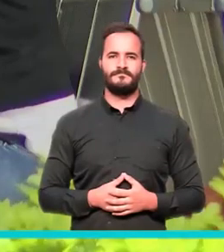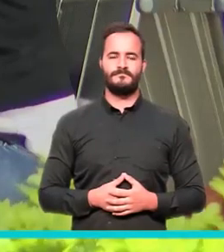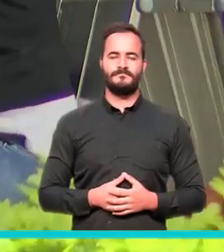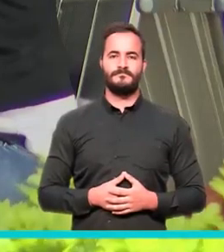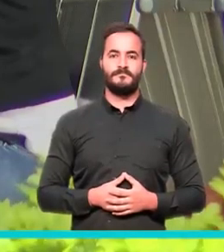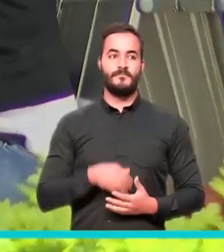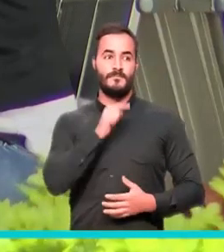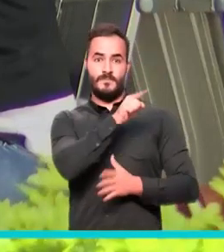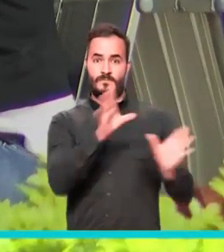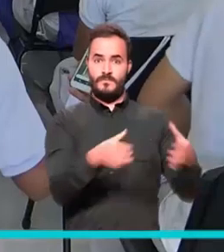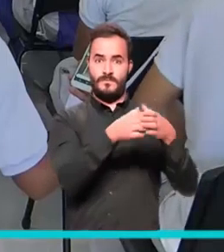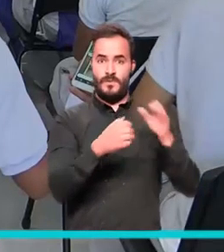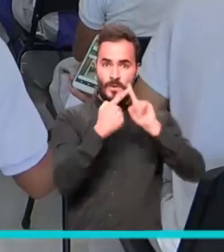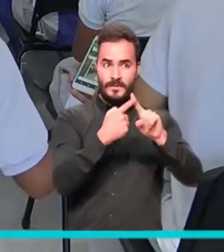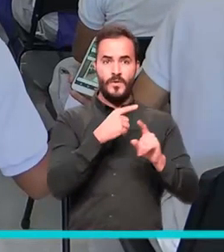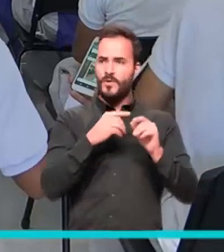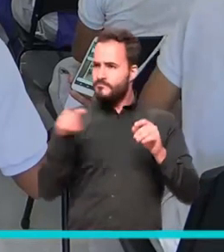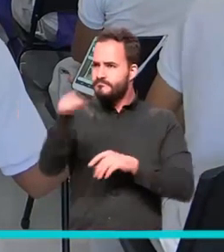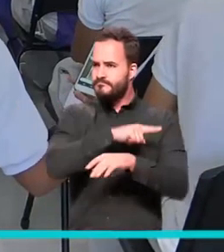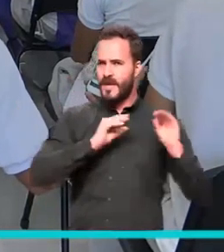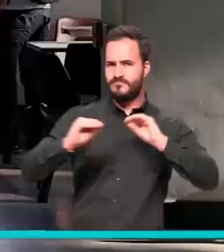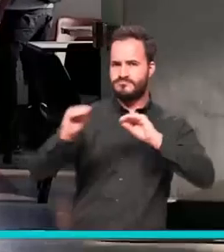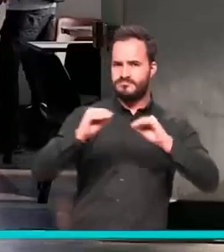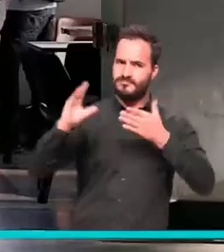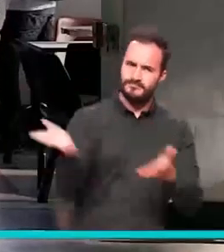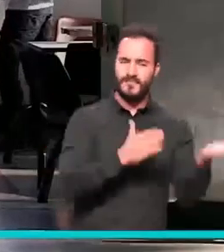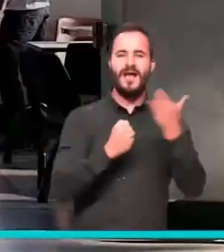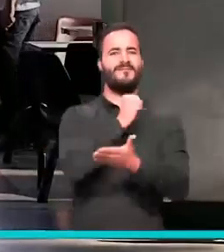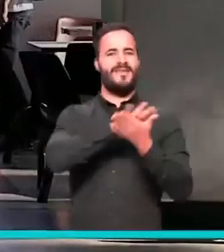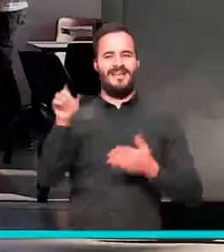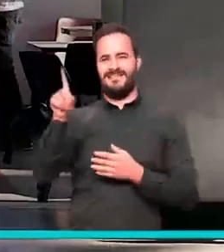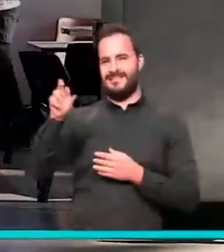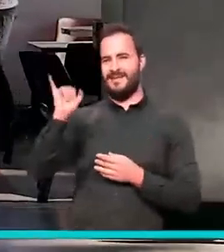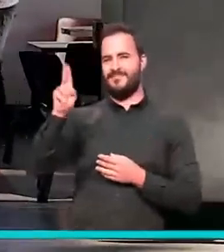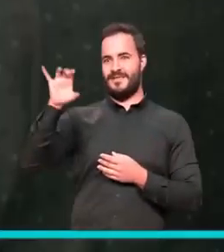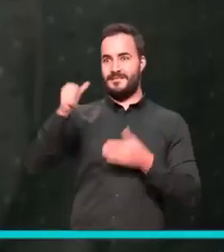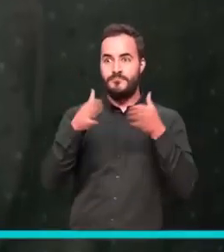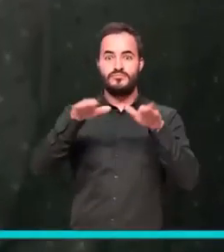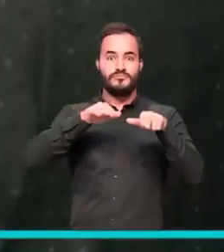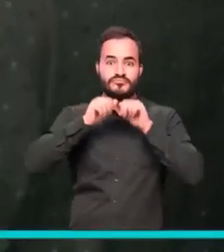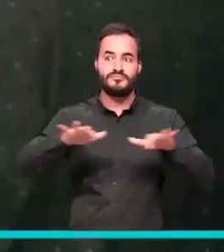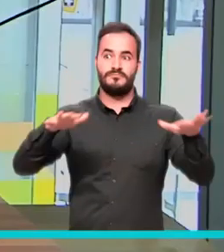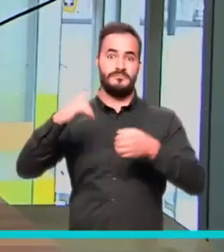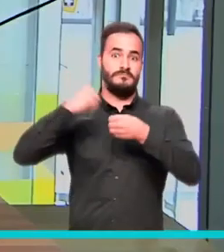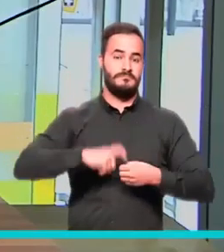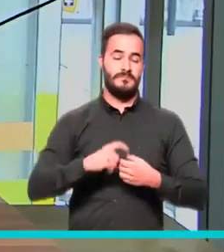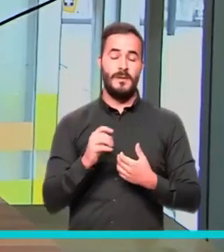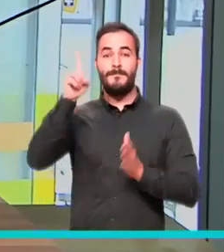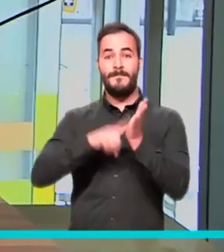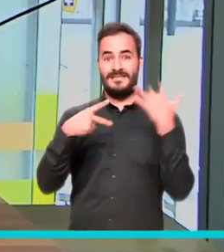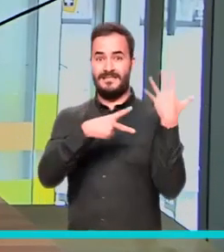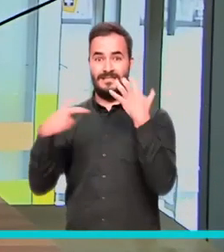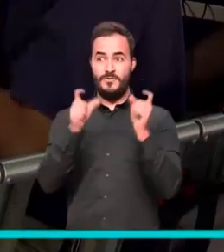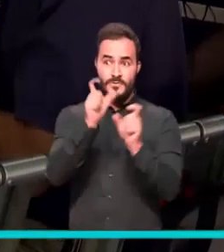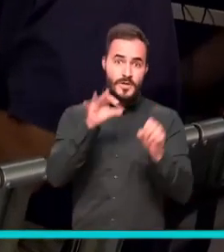La Agencia de Educación Postsecundaria Sapiencia habrá una nueva convocatoria de becas en tecnología. Esta vez se otorgarán